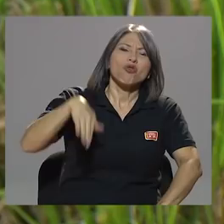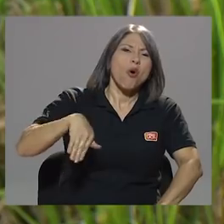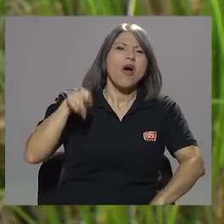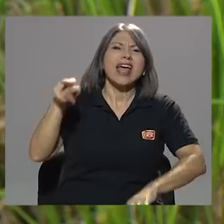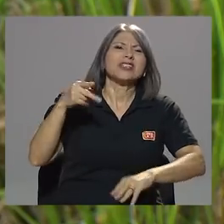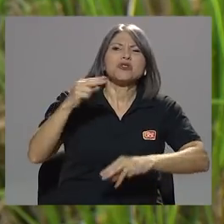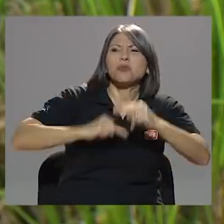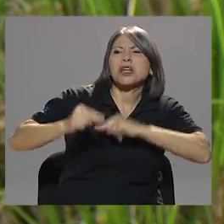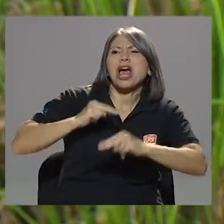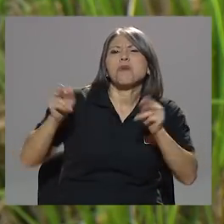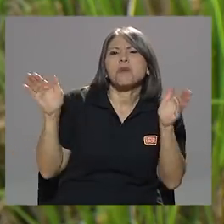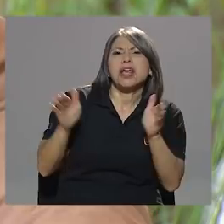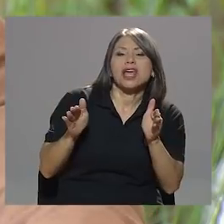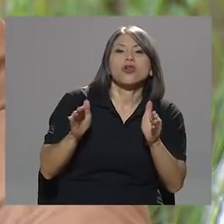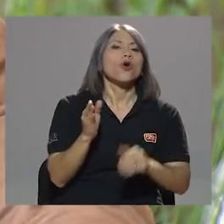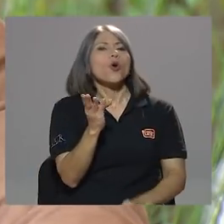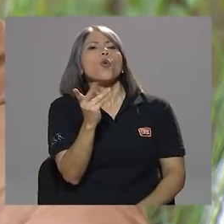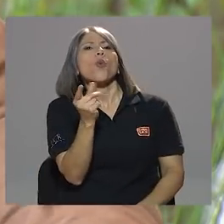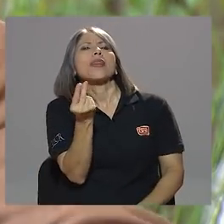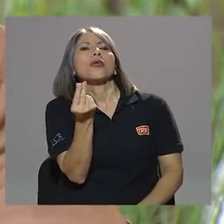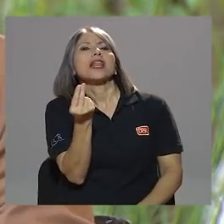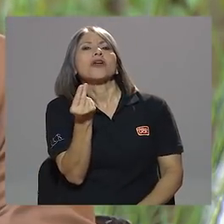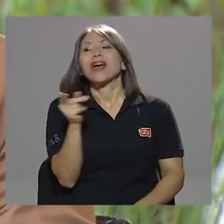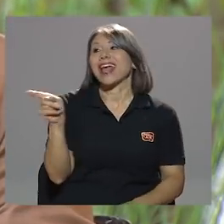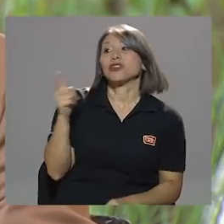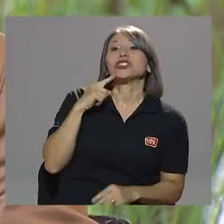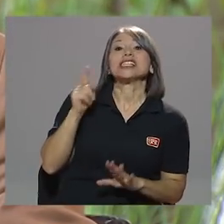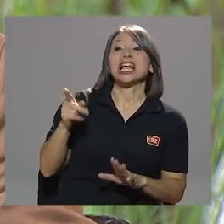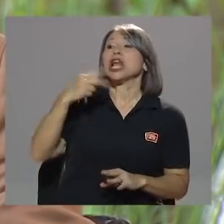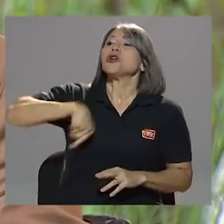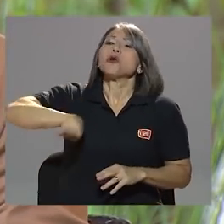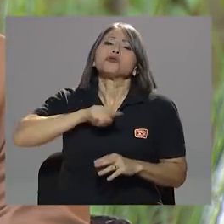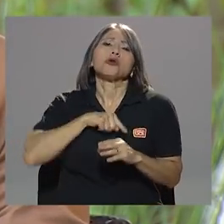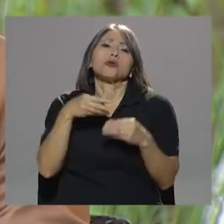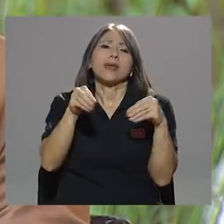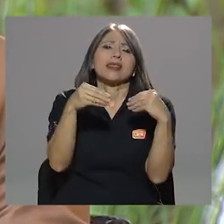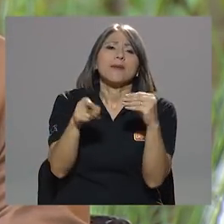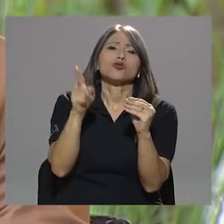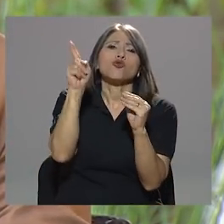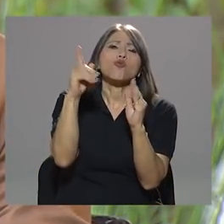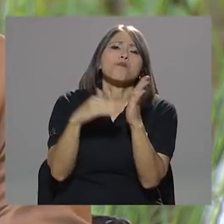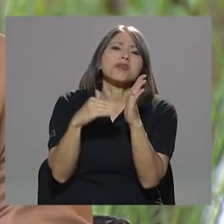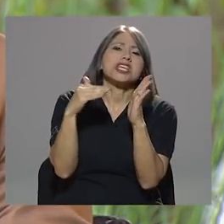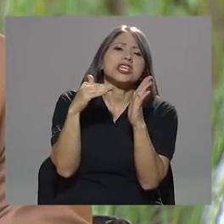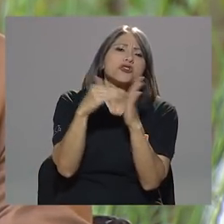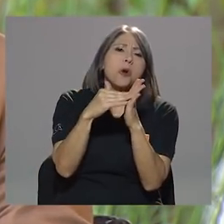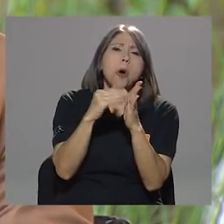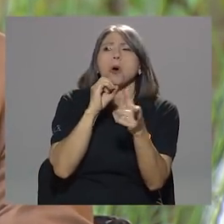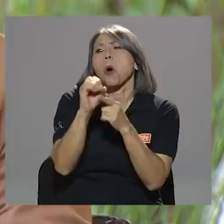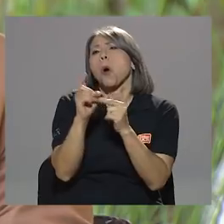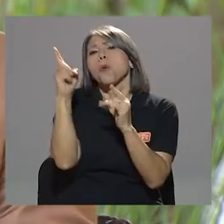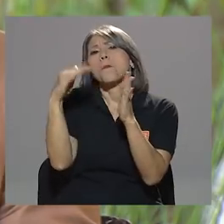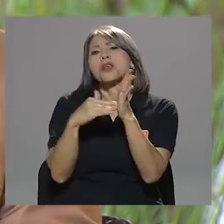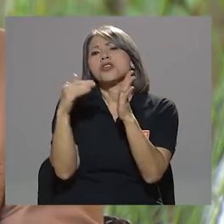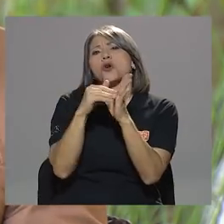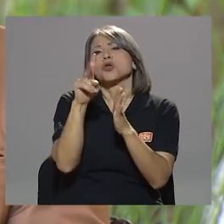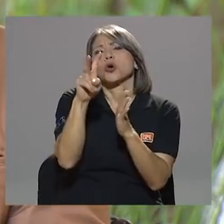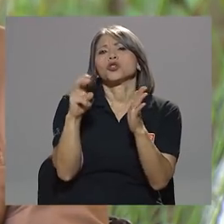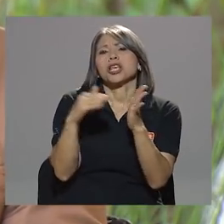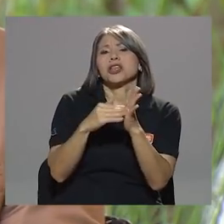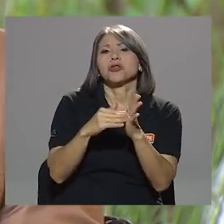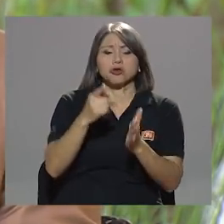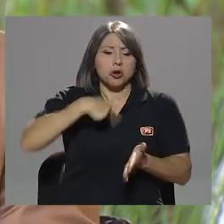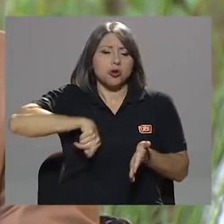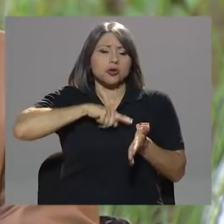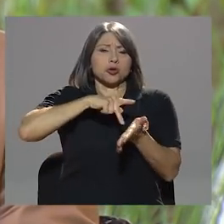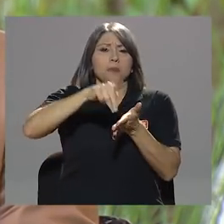pequeño. ¿Cuánto dinero es eso, más o menos, don Juan Carlos? Nosotros vendemos un millón, millón, millón doscientos. Eso es lo que le van a decir. Nosotros tributamos y